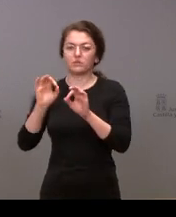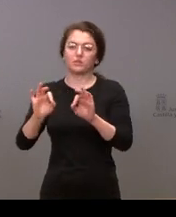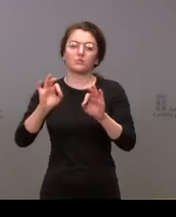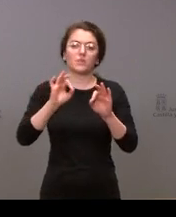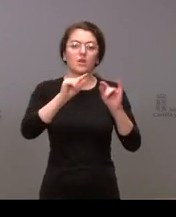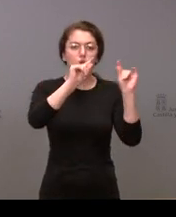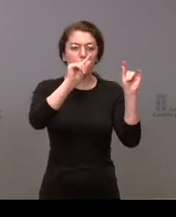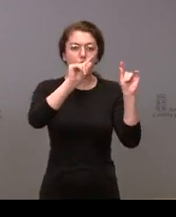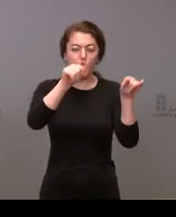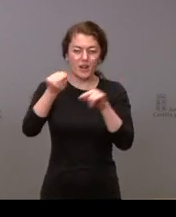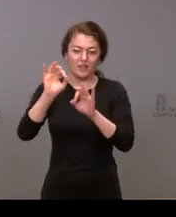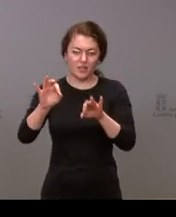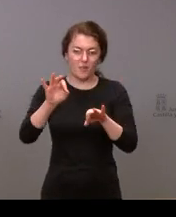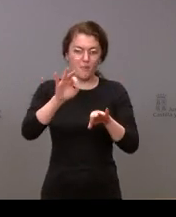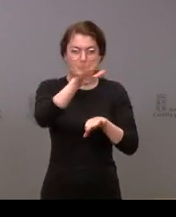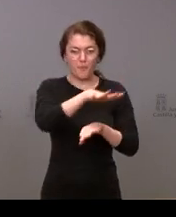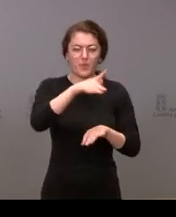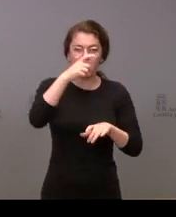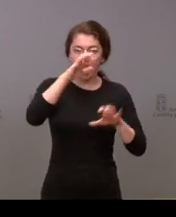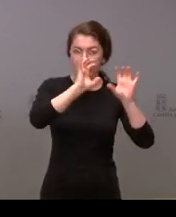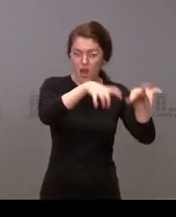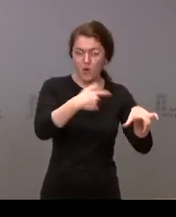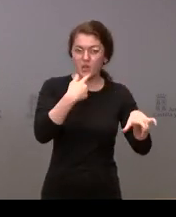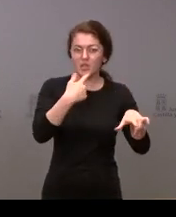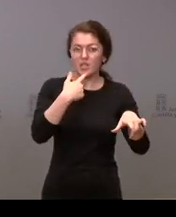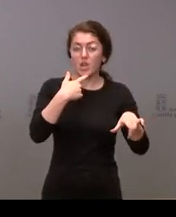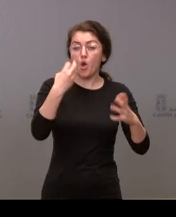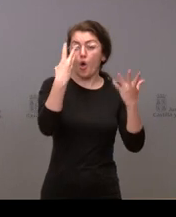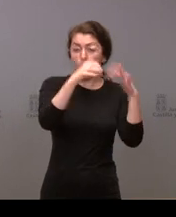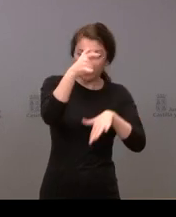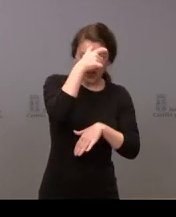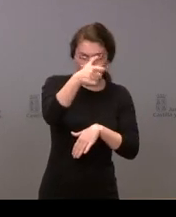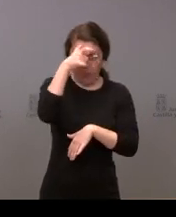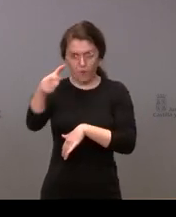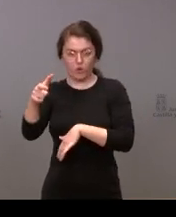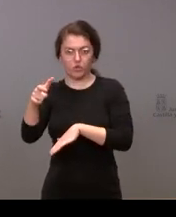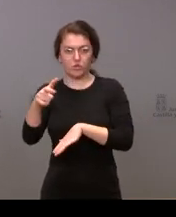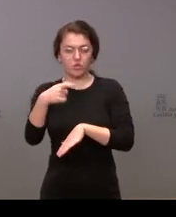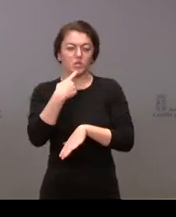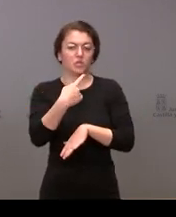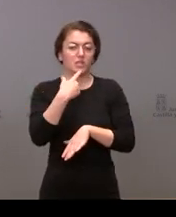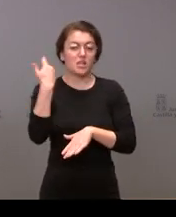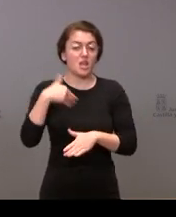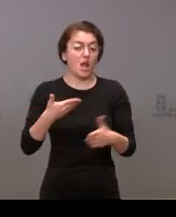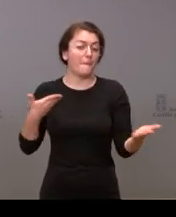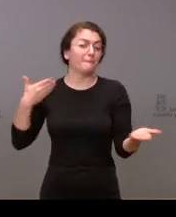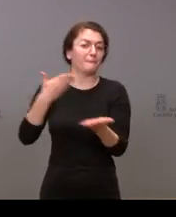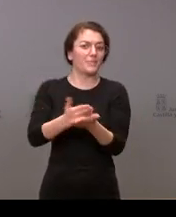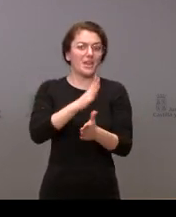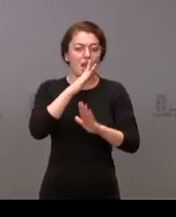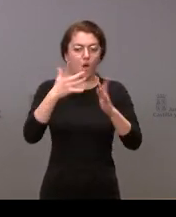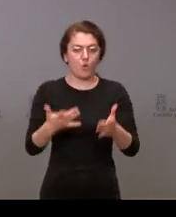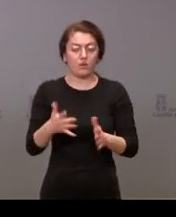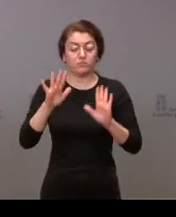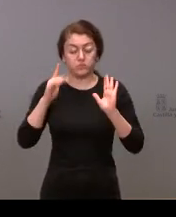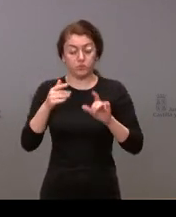provincia de León de los entornos nos ha comentado a 80 localidades a 80 pueblos que habrían solicitado ya en este momento aunque el plazo